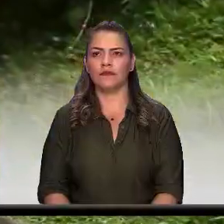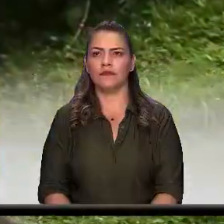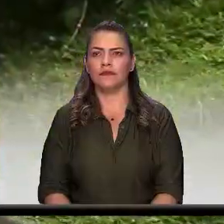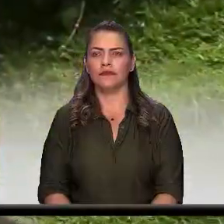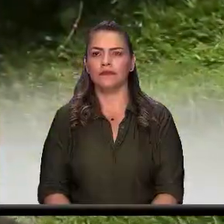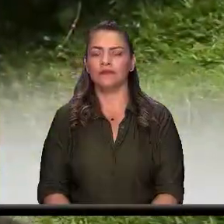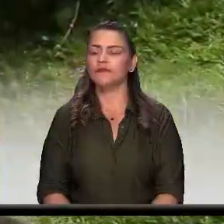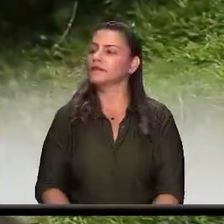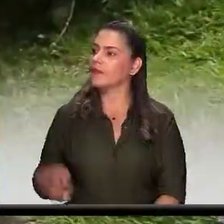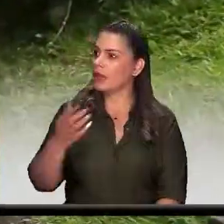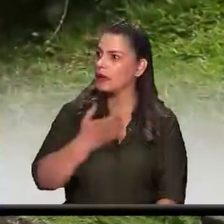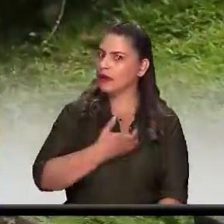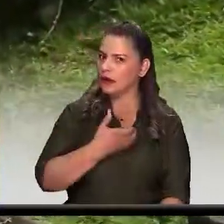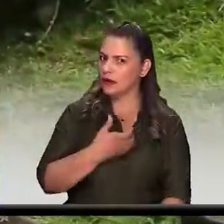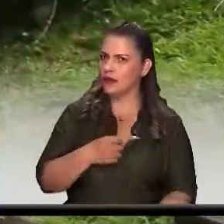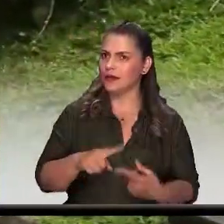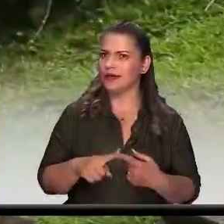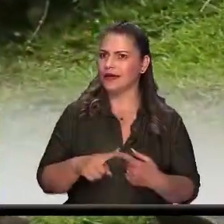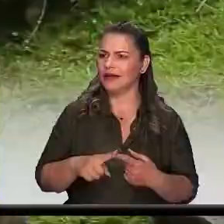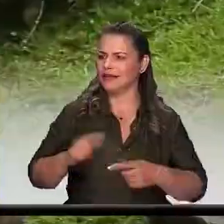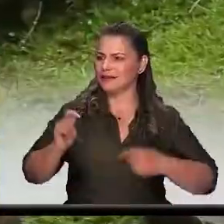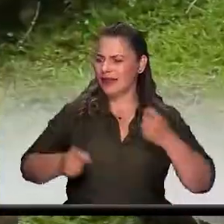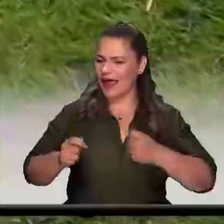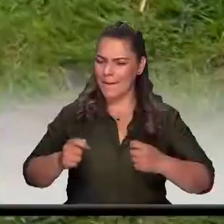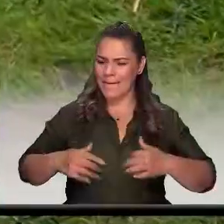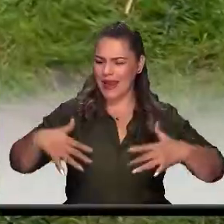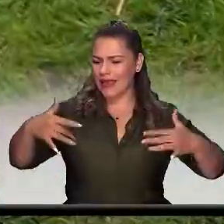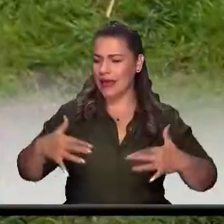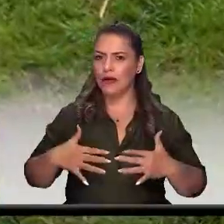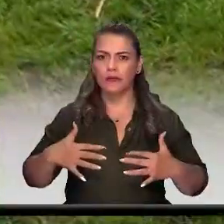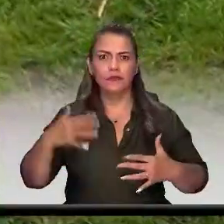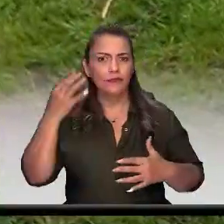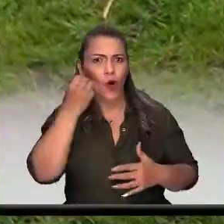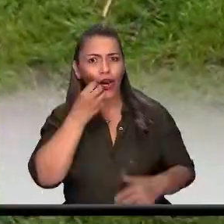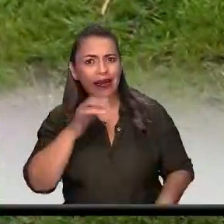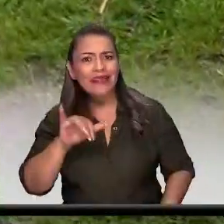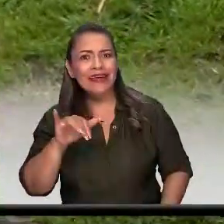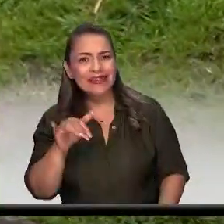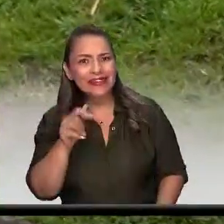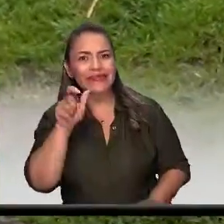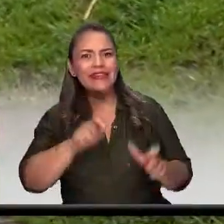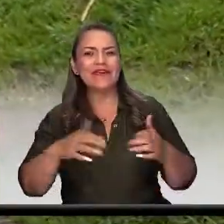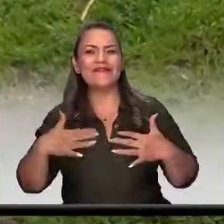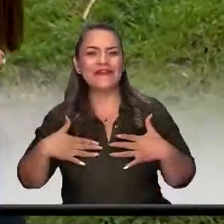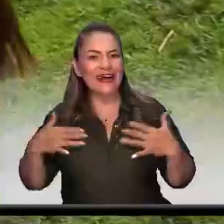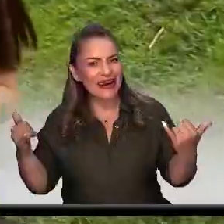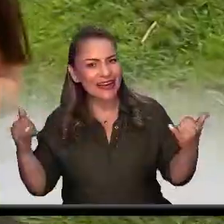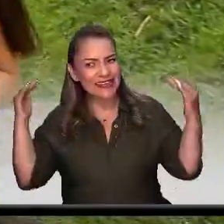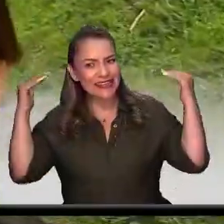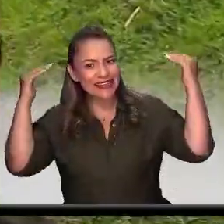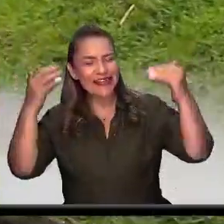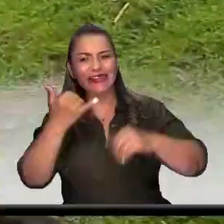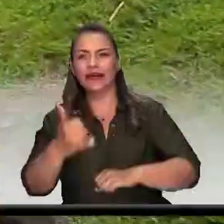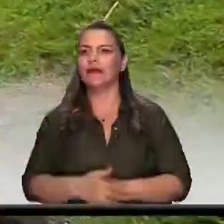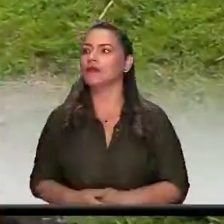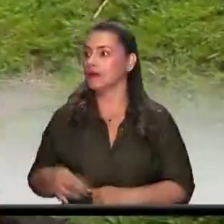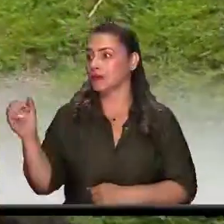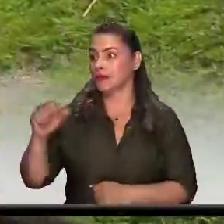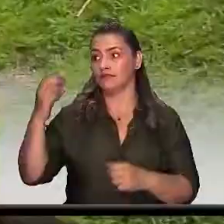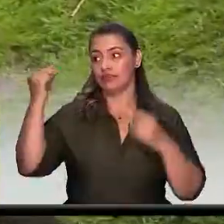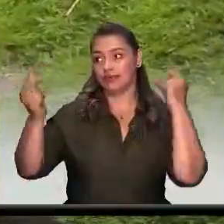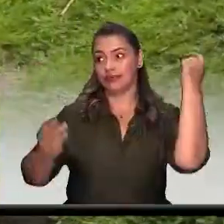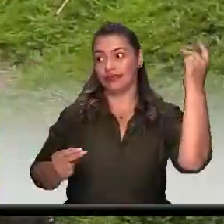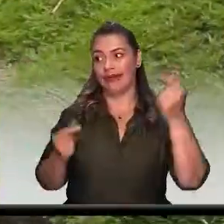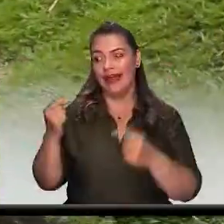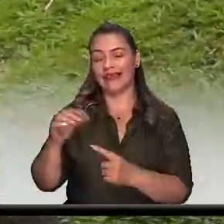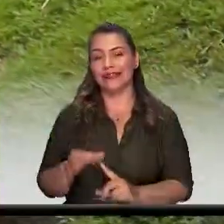alcalde esa combinación de salsa y vallenato fue genial la gente estaba feliz disfrutando en el estadio de Itaires fue un concierto espectacular alegría